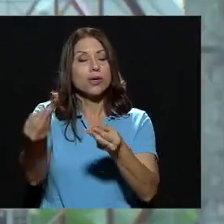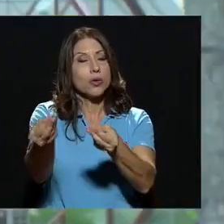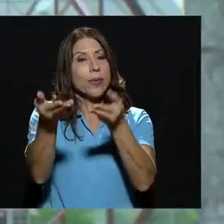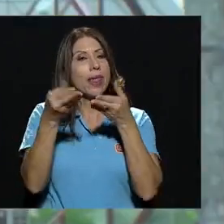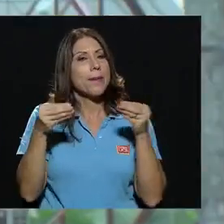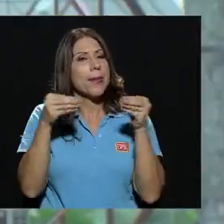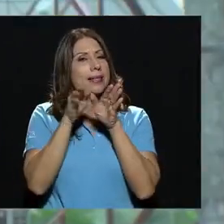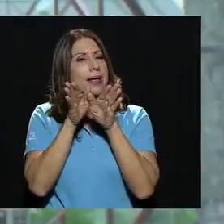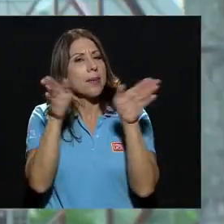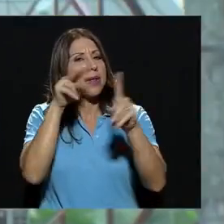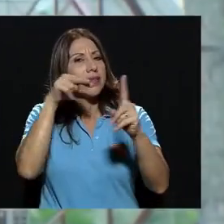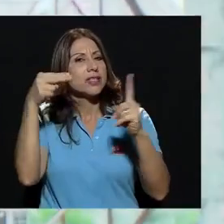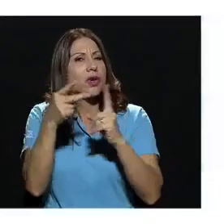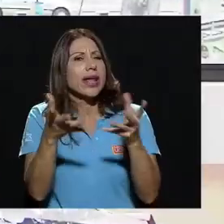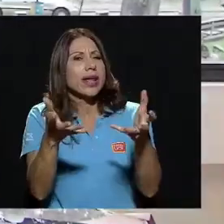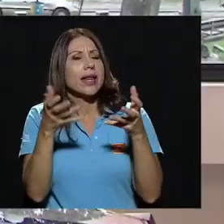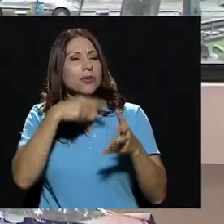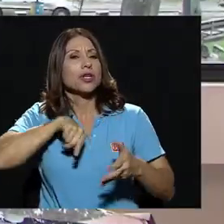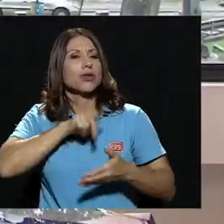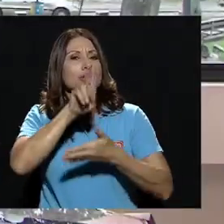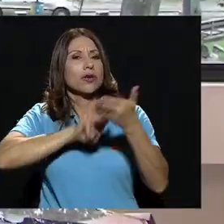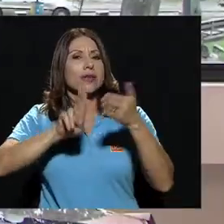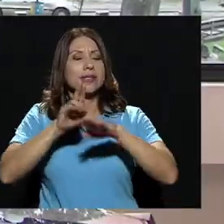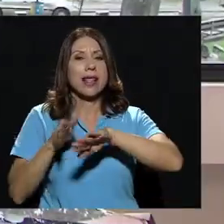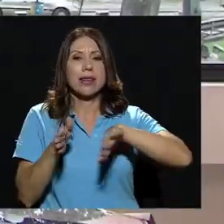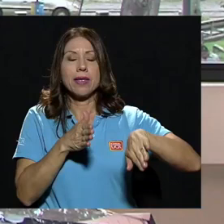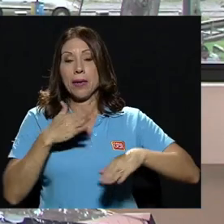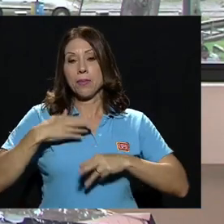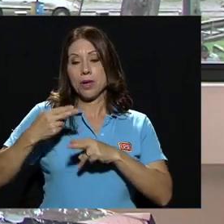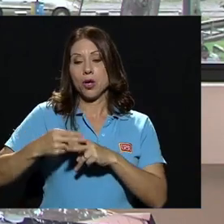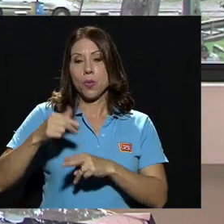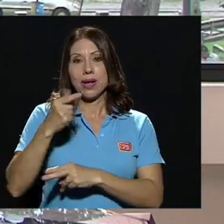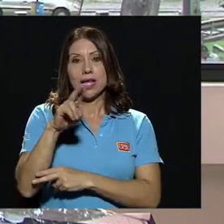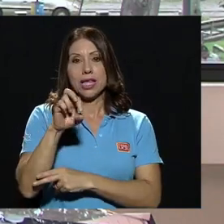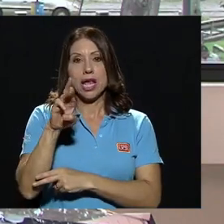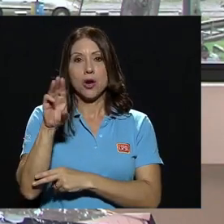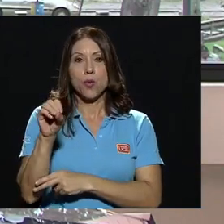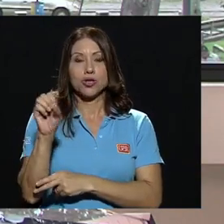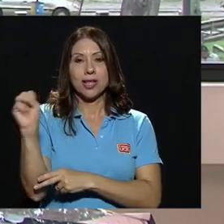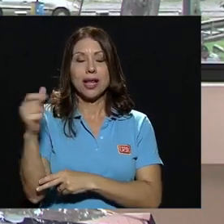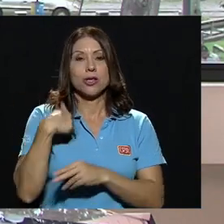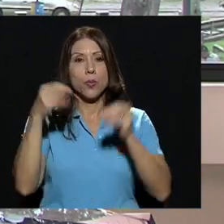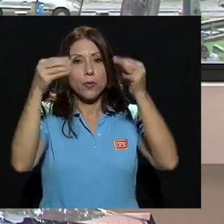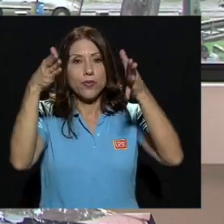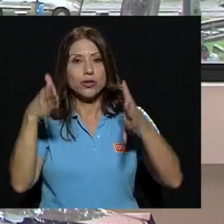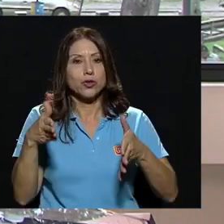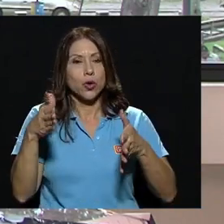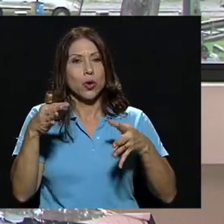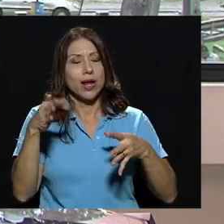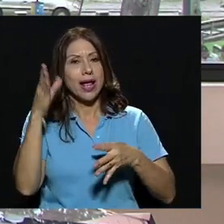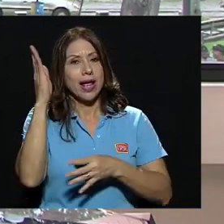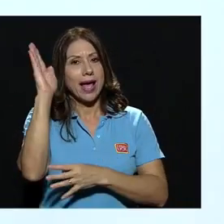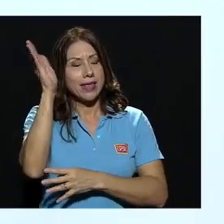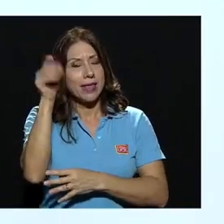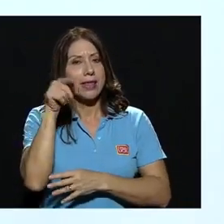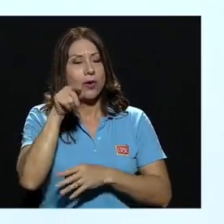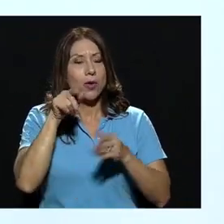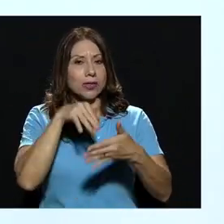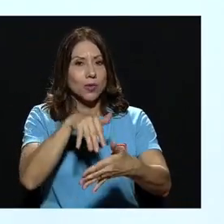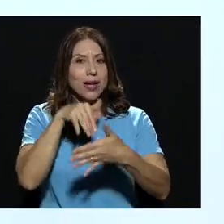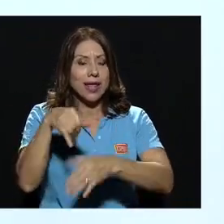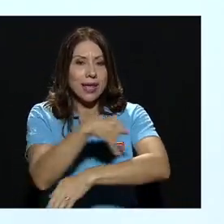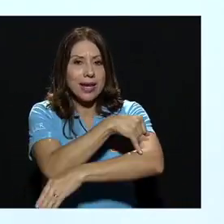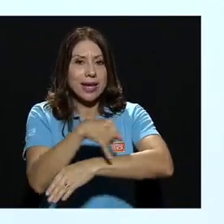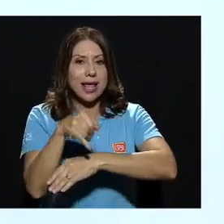amplia de qué queremos de nuestra universidad. Mi nombre es Guillermo Santana, soy profesor catedrático de la Escuela de Ingeniería Civil en la